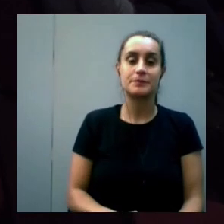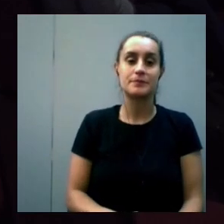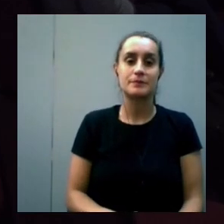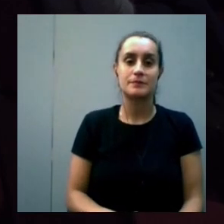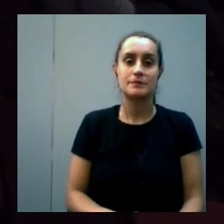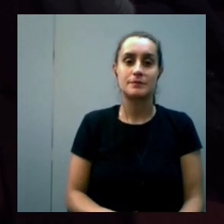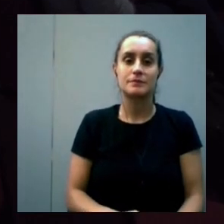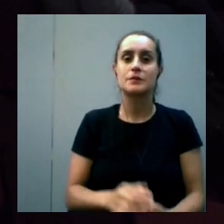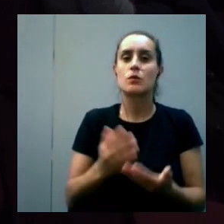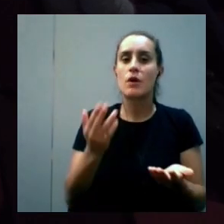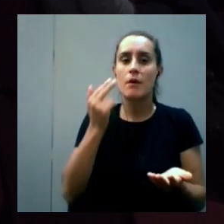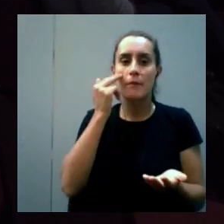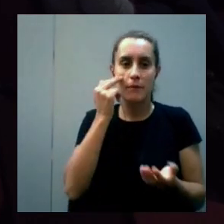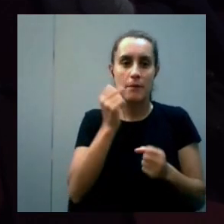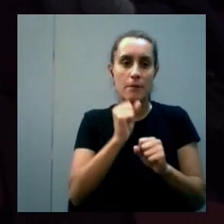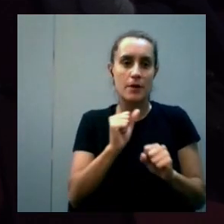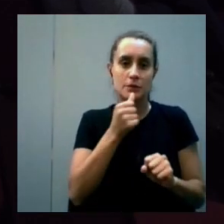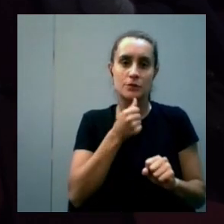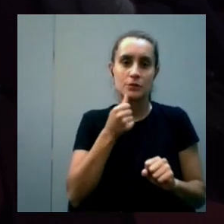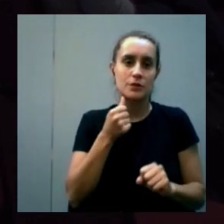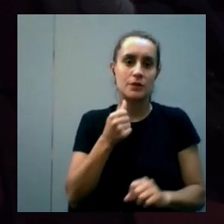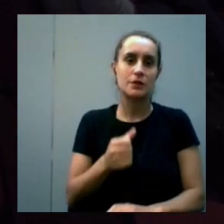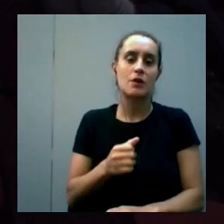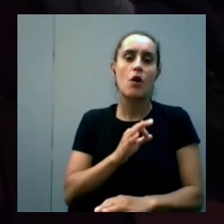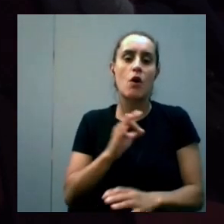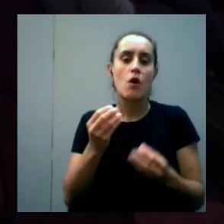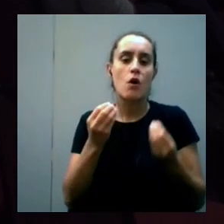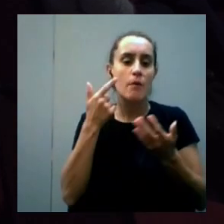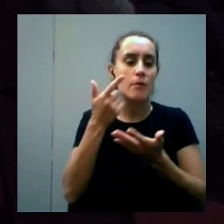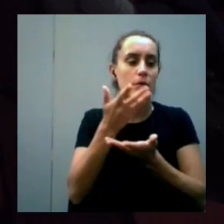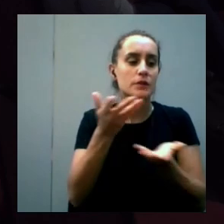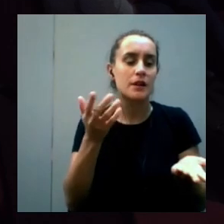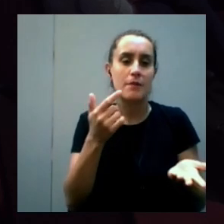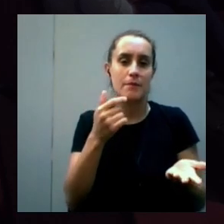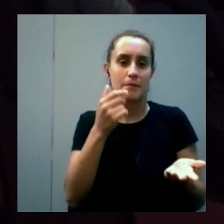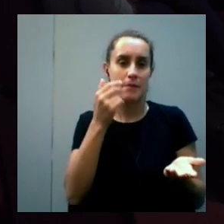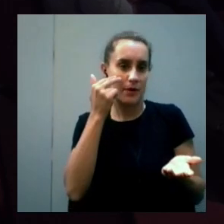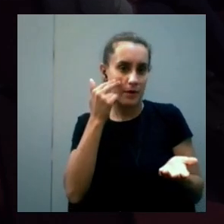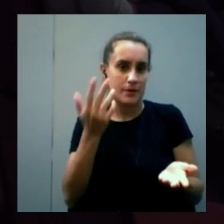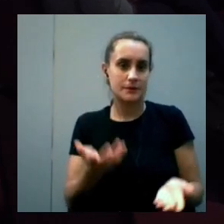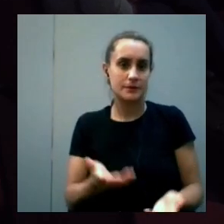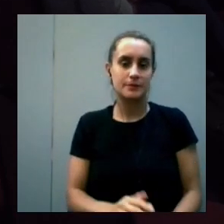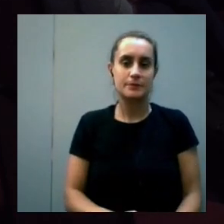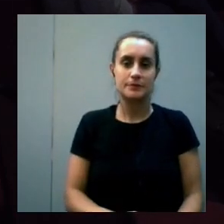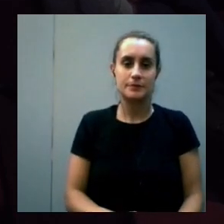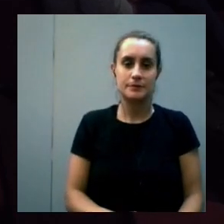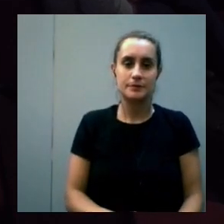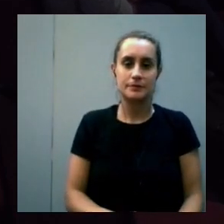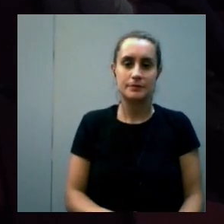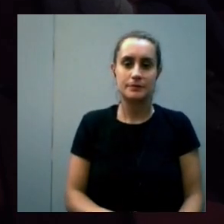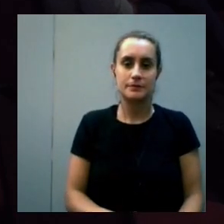qué problemas o cómo les mostramos esos problemas a los jóvenes bien la